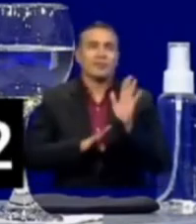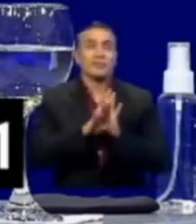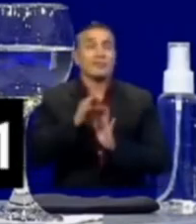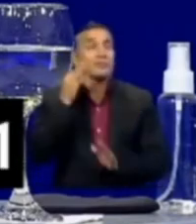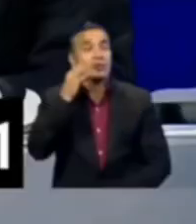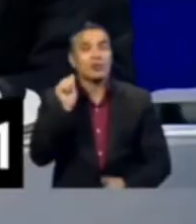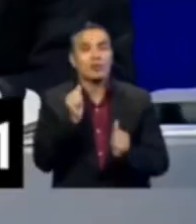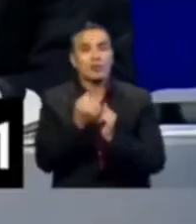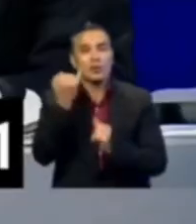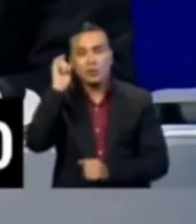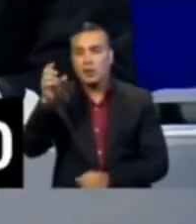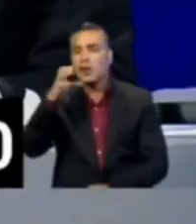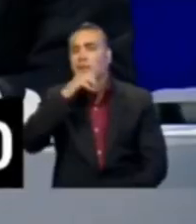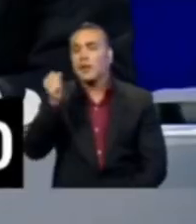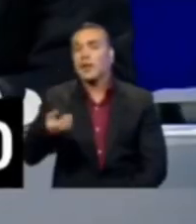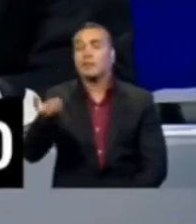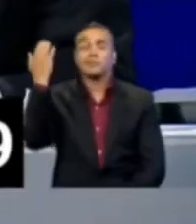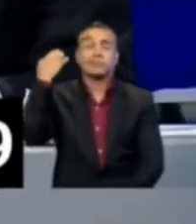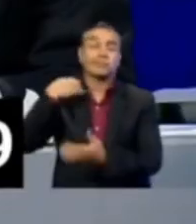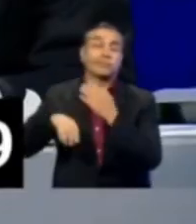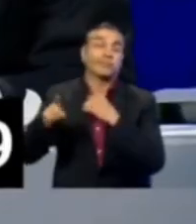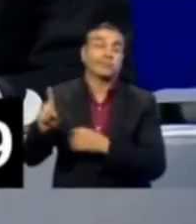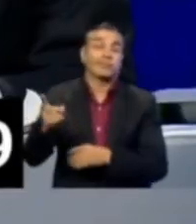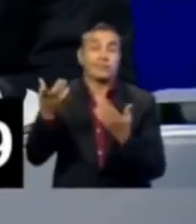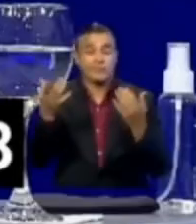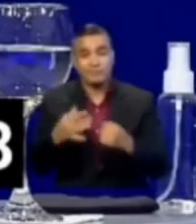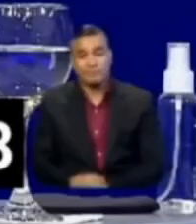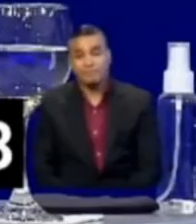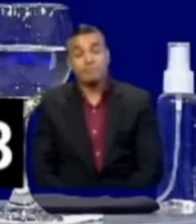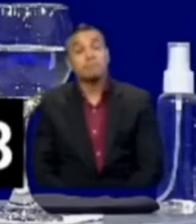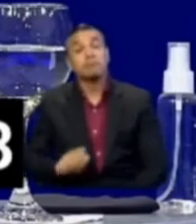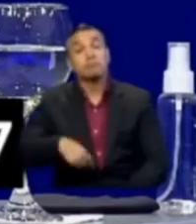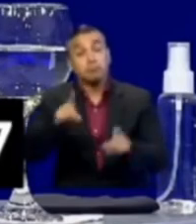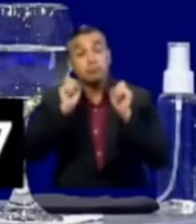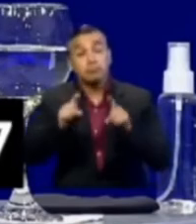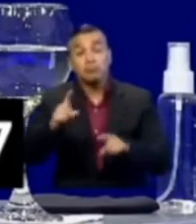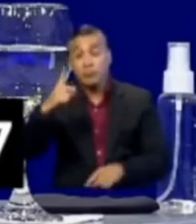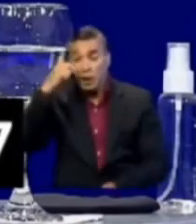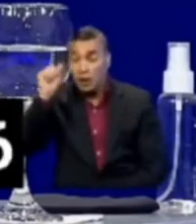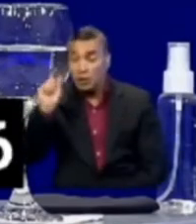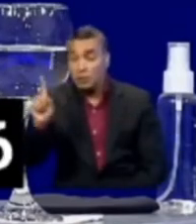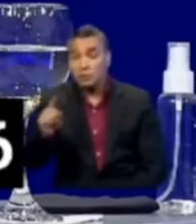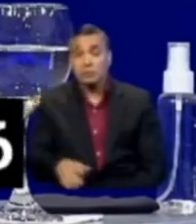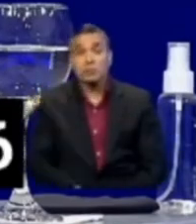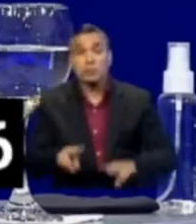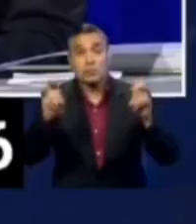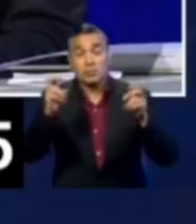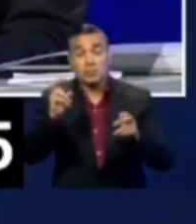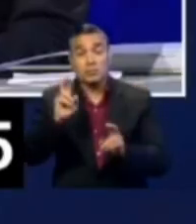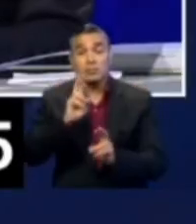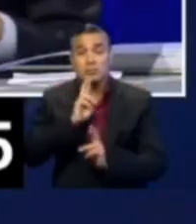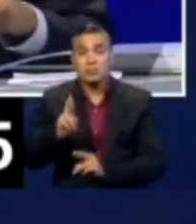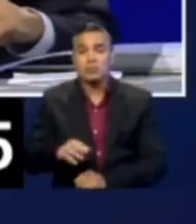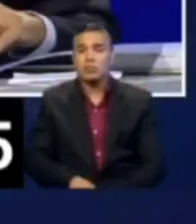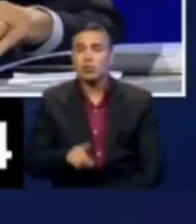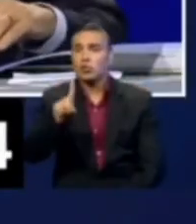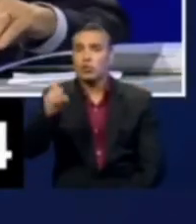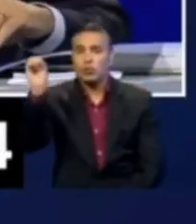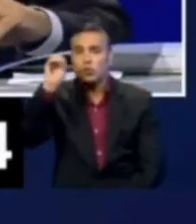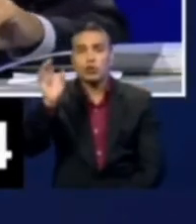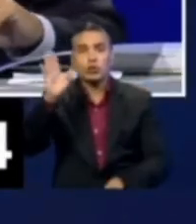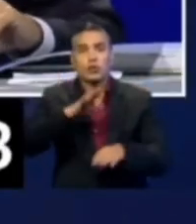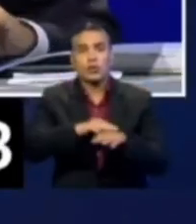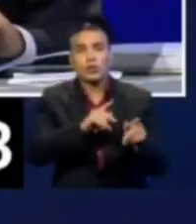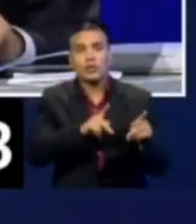futuro con ideas caducas del siglo pasado. Yo le pregunto al señor Lazo, en términos de réplica, ¿qué opina sobre el